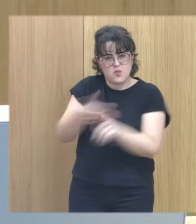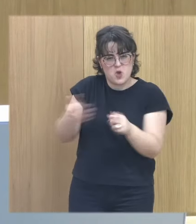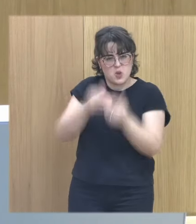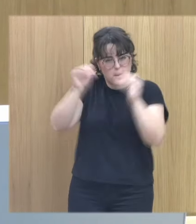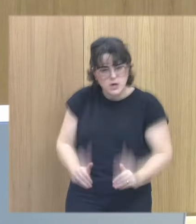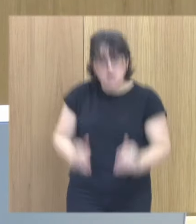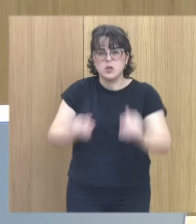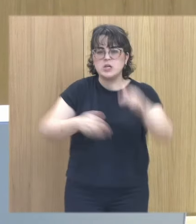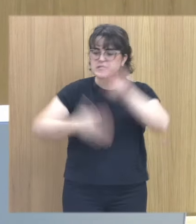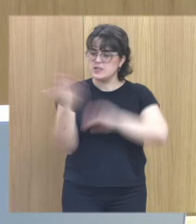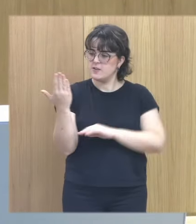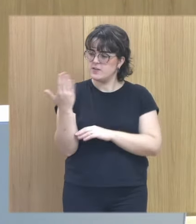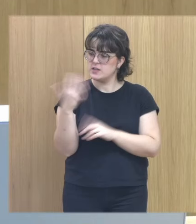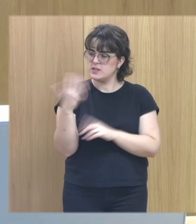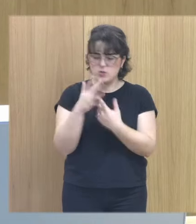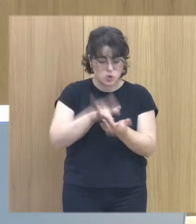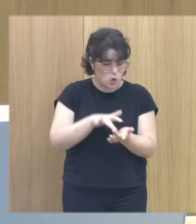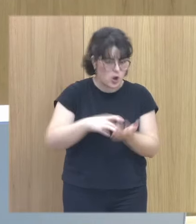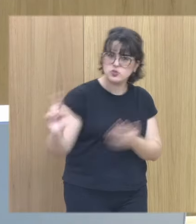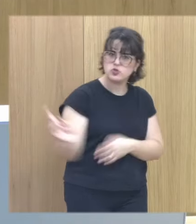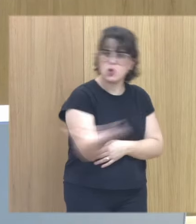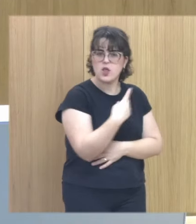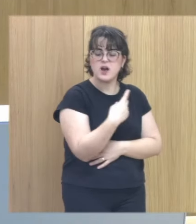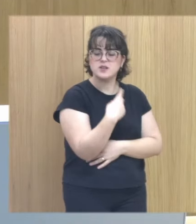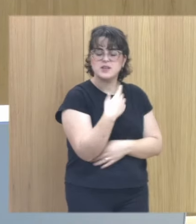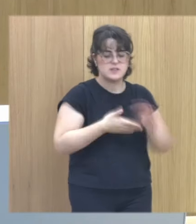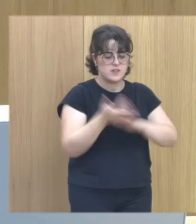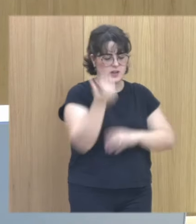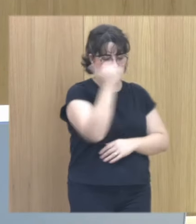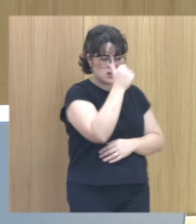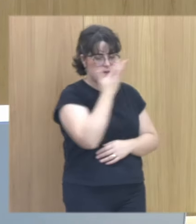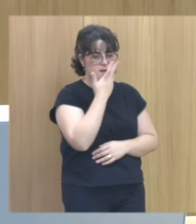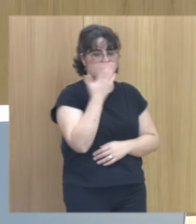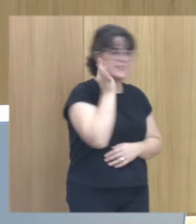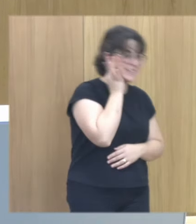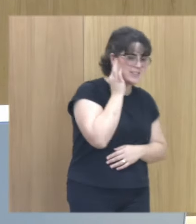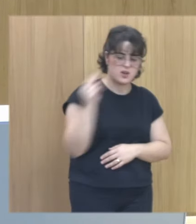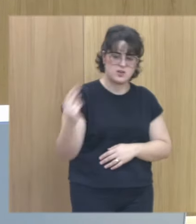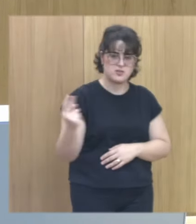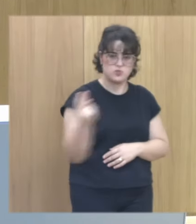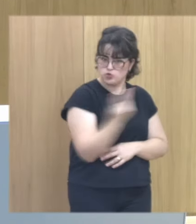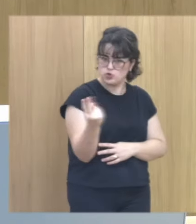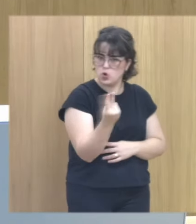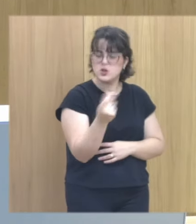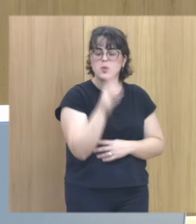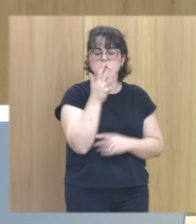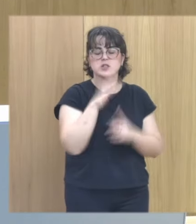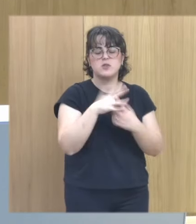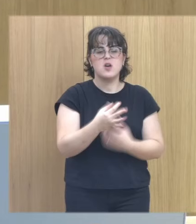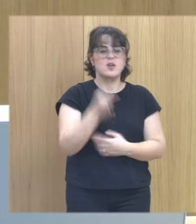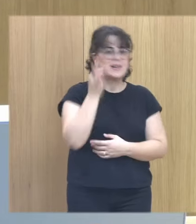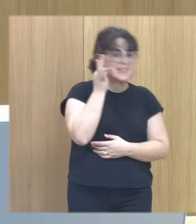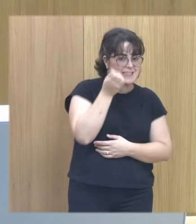conceden todos los casos que yo he tenido por ejemplo concedían a los chicos y a las chicas porque he tenido varios casos de abusos de chicas